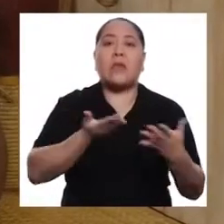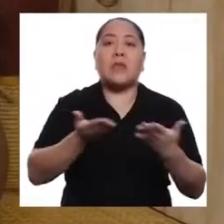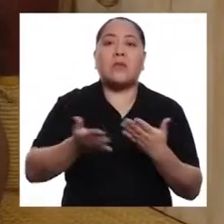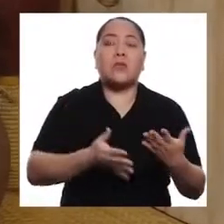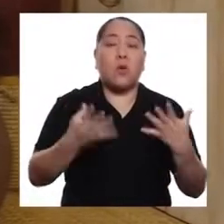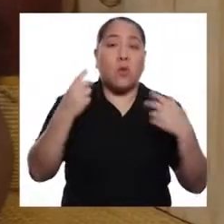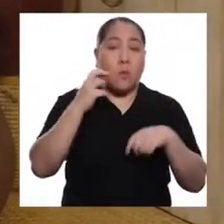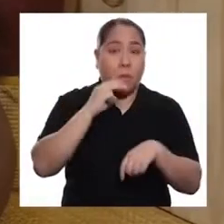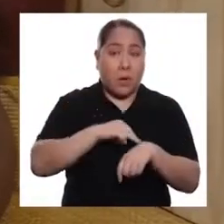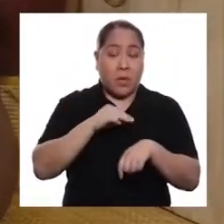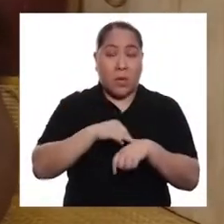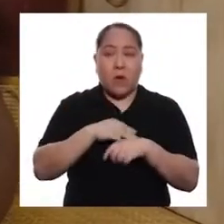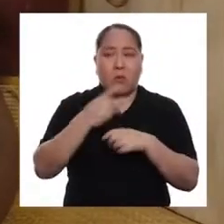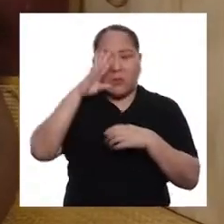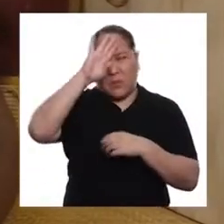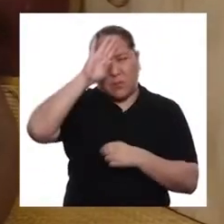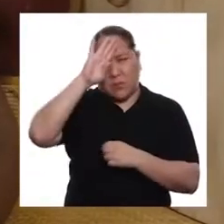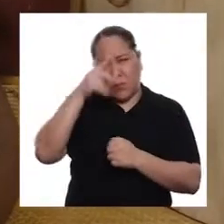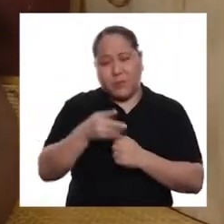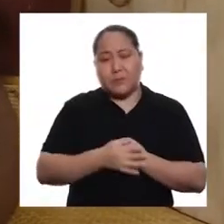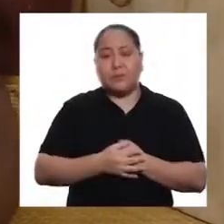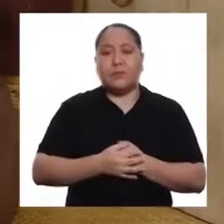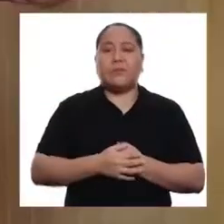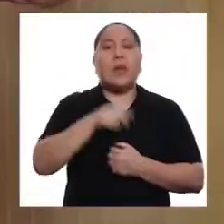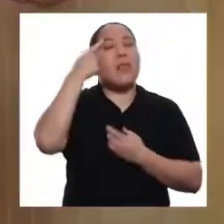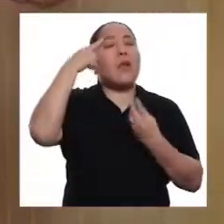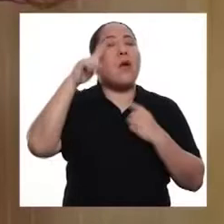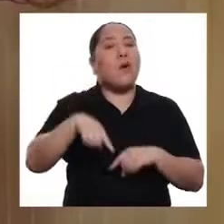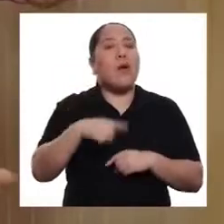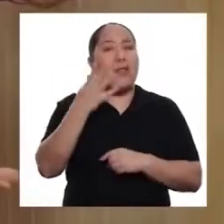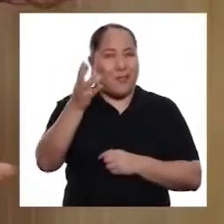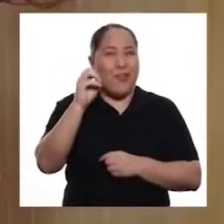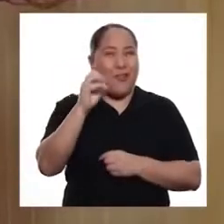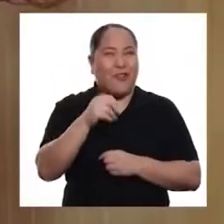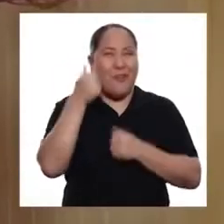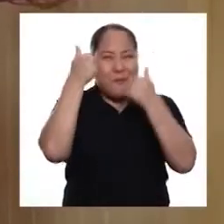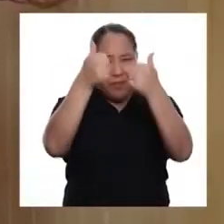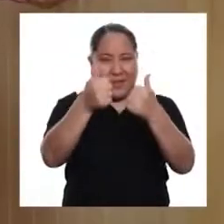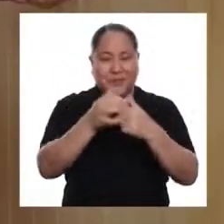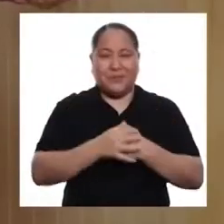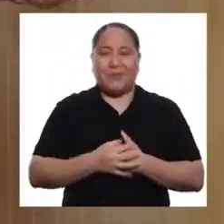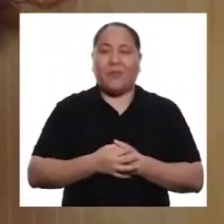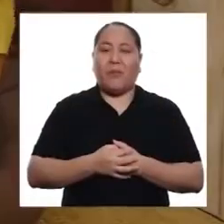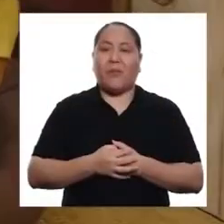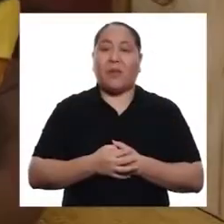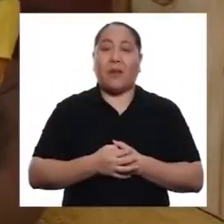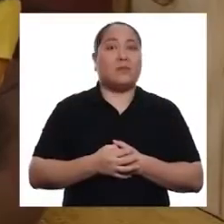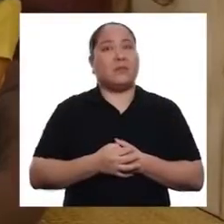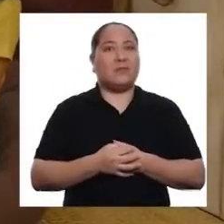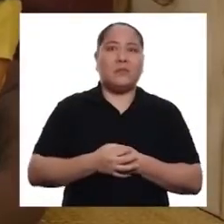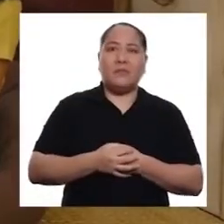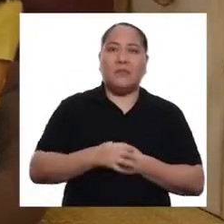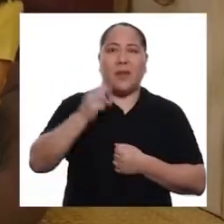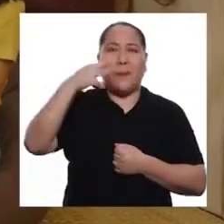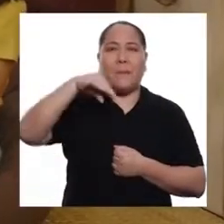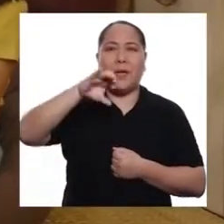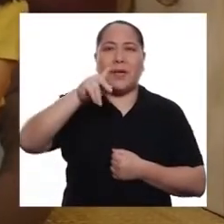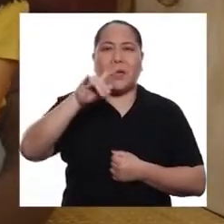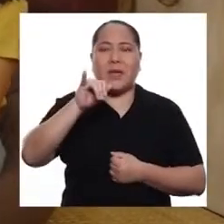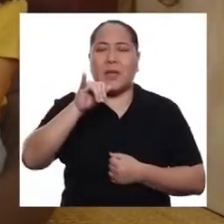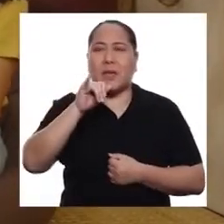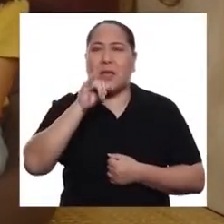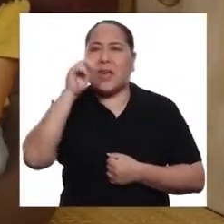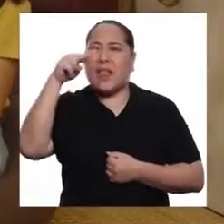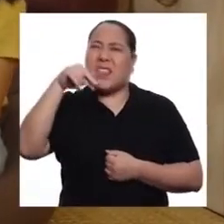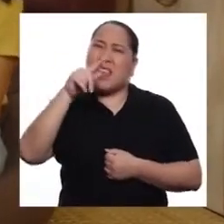atención médica cuando estemos enfermos. De acuerdo, Coco. ¡Muy bien! Miki,